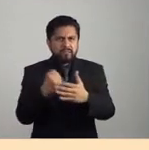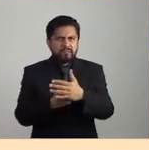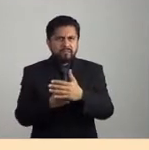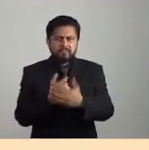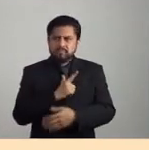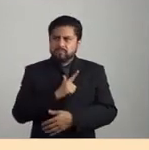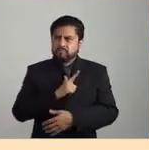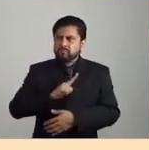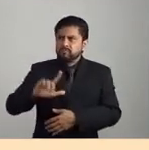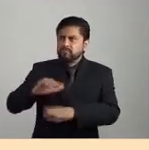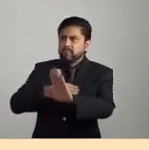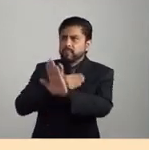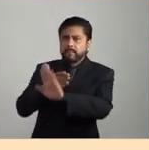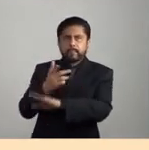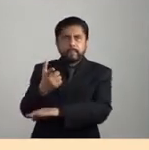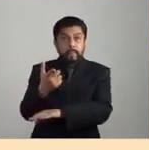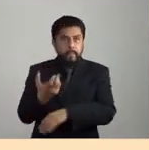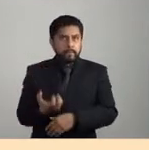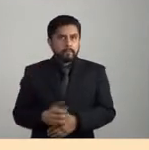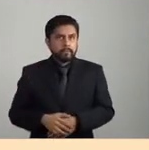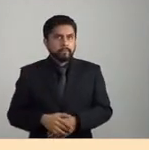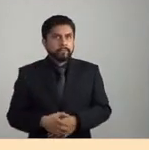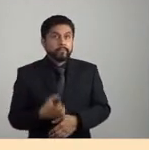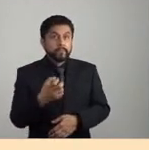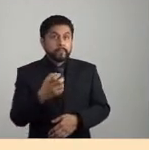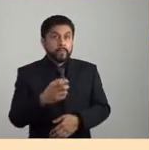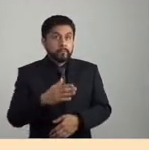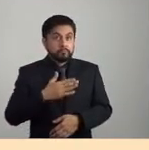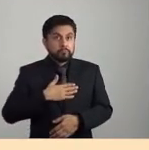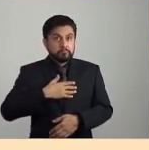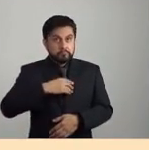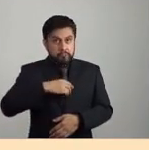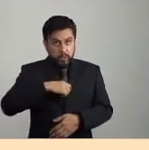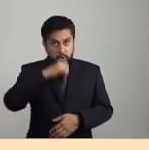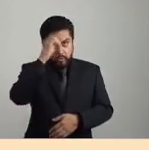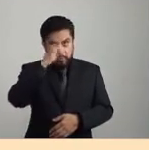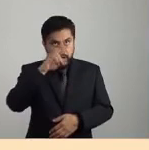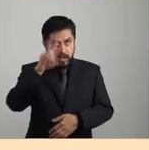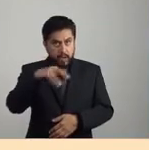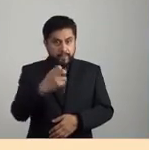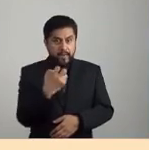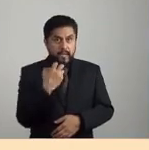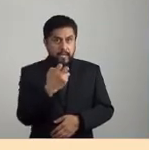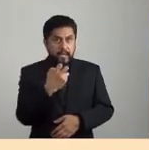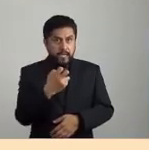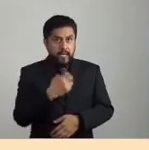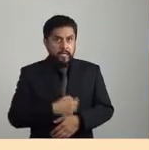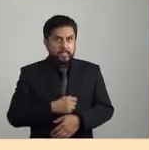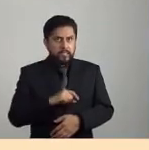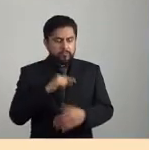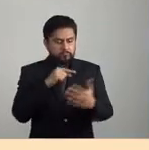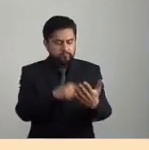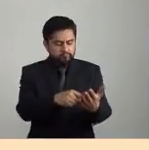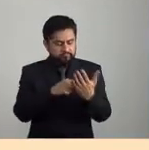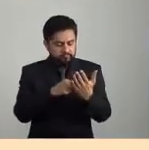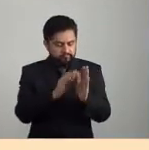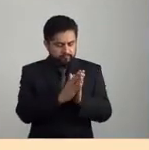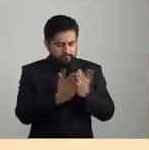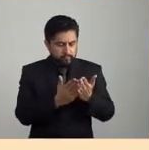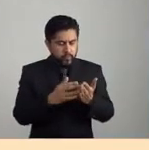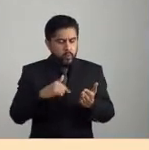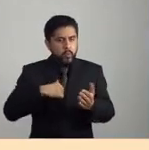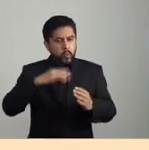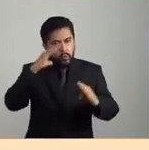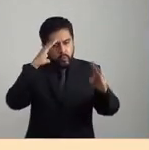intervenciones, ¿no? Entonces, me parece que esa sería, ¿no?, como una de las imágenes que, bueno, yo, en la que yo me quedé